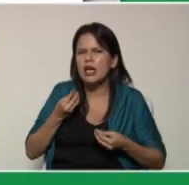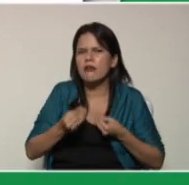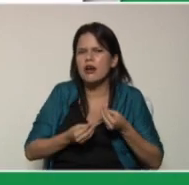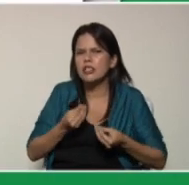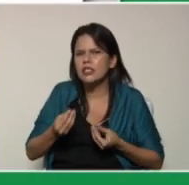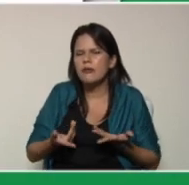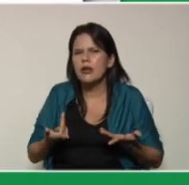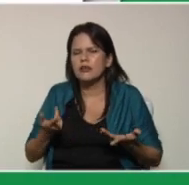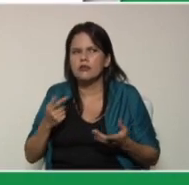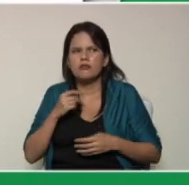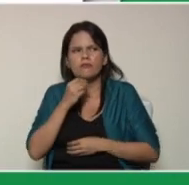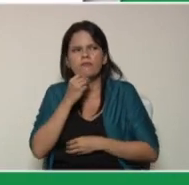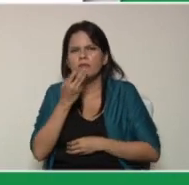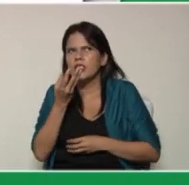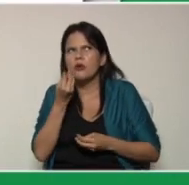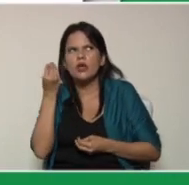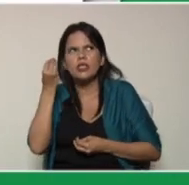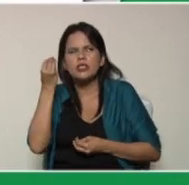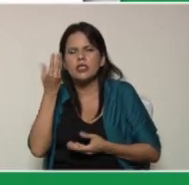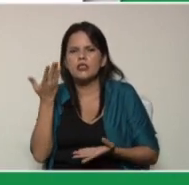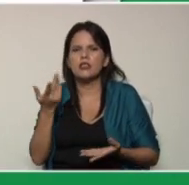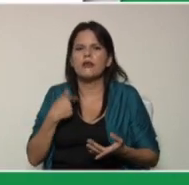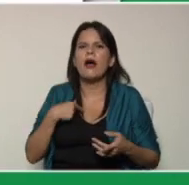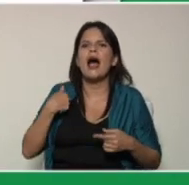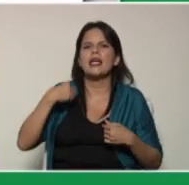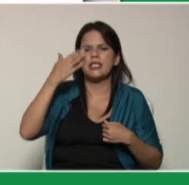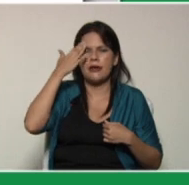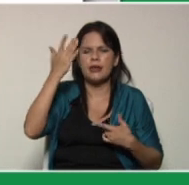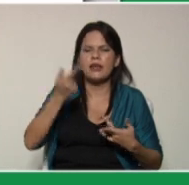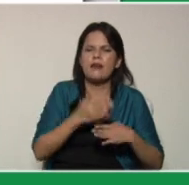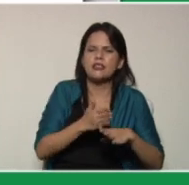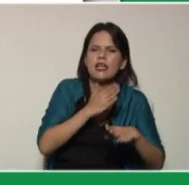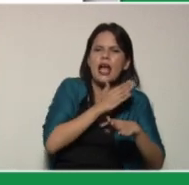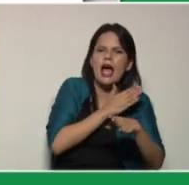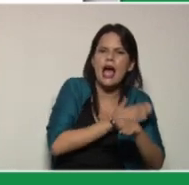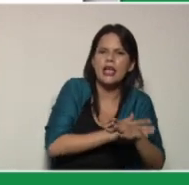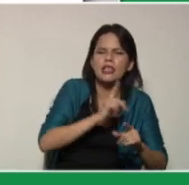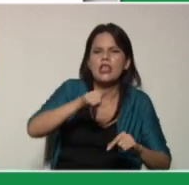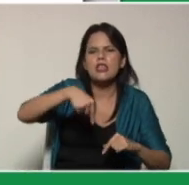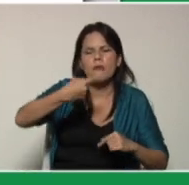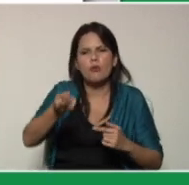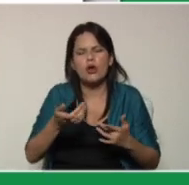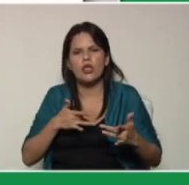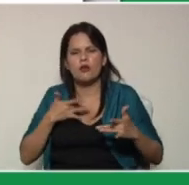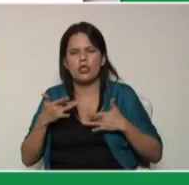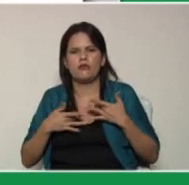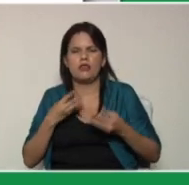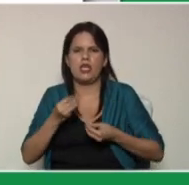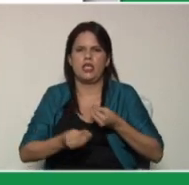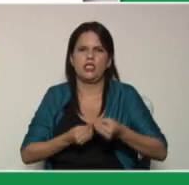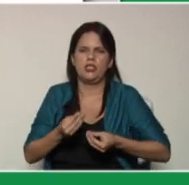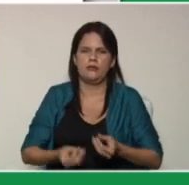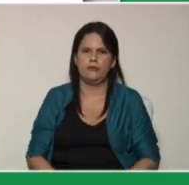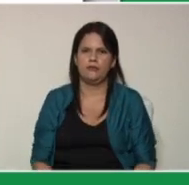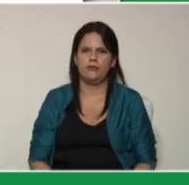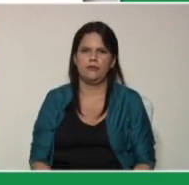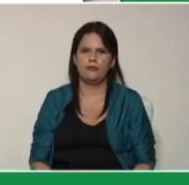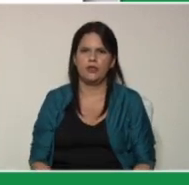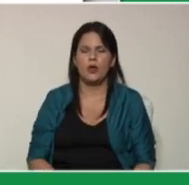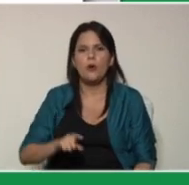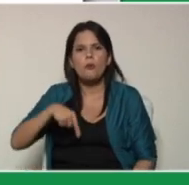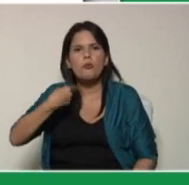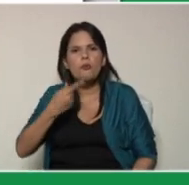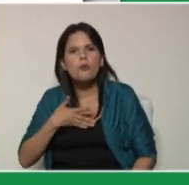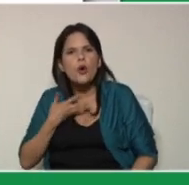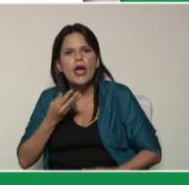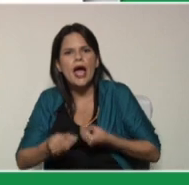y la incertidumbre te van a permitir anticipar lo que va a seguir después de una actividad realizada puedes mejorar